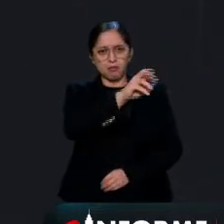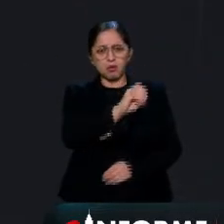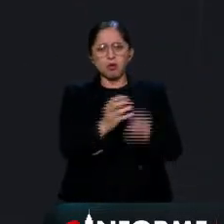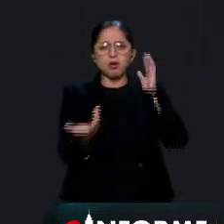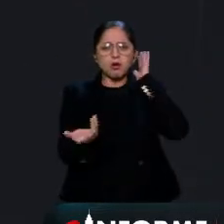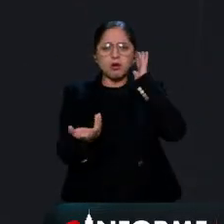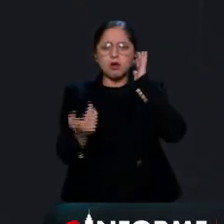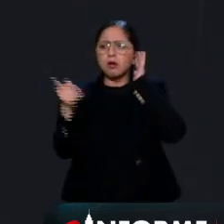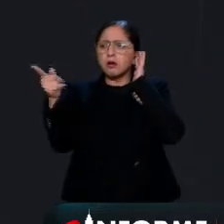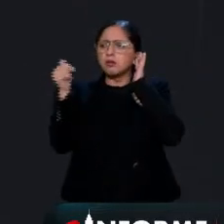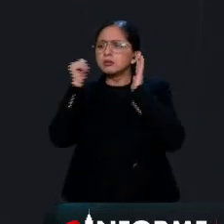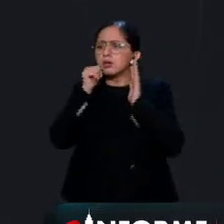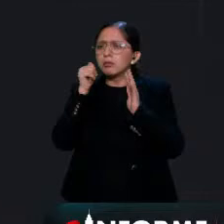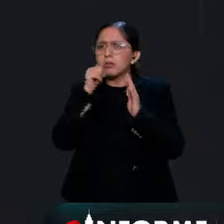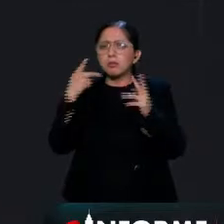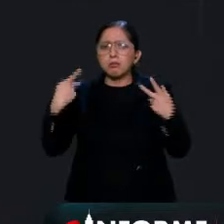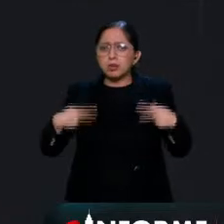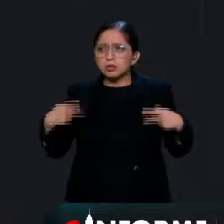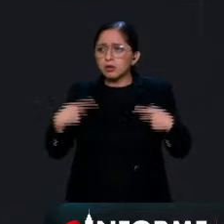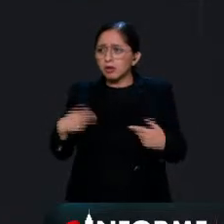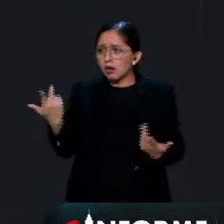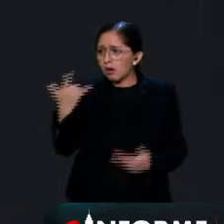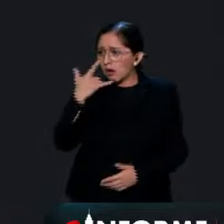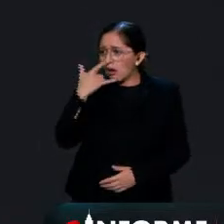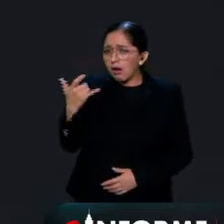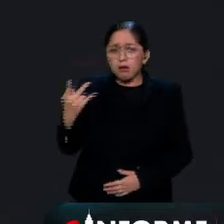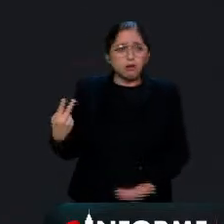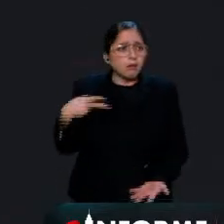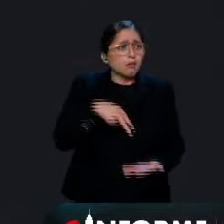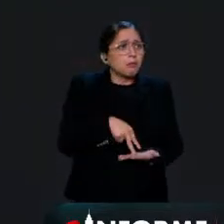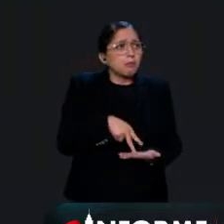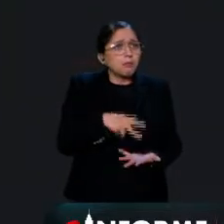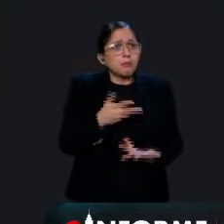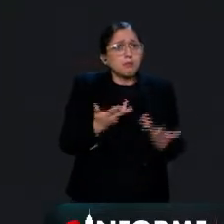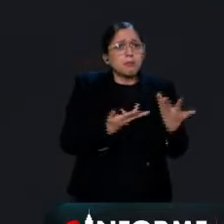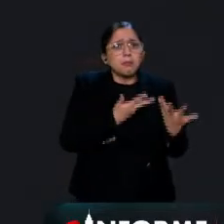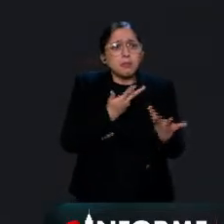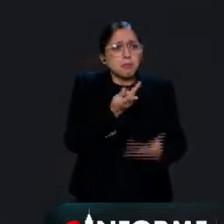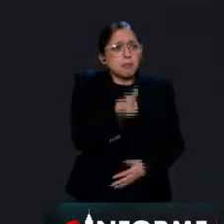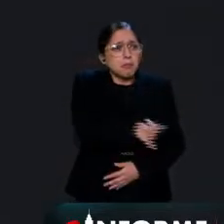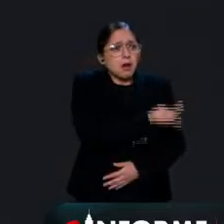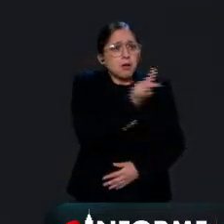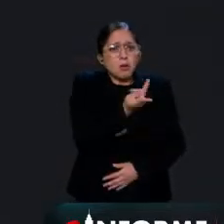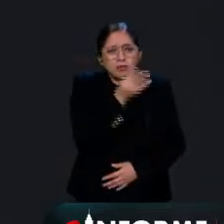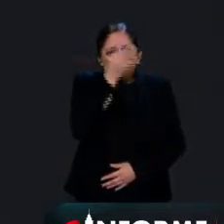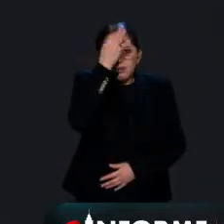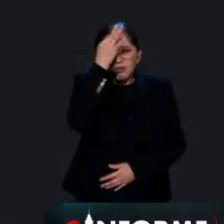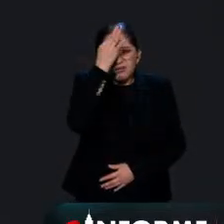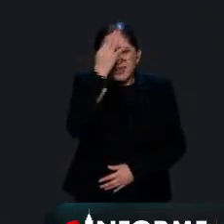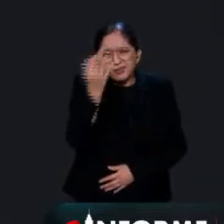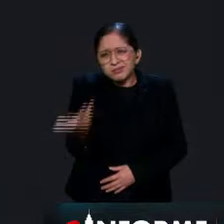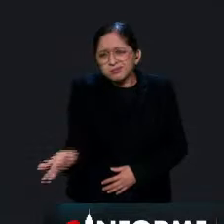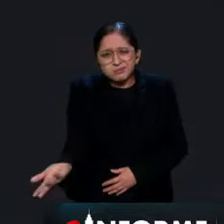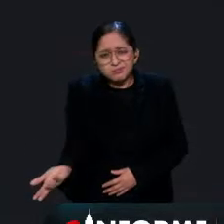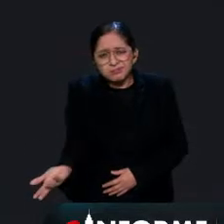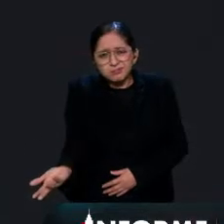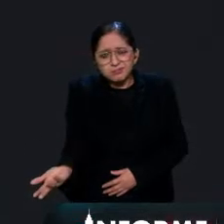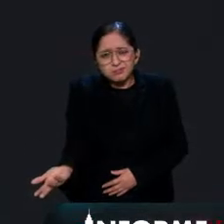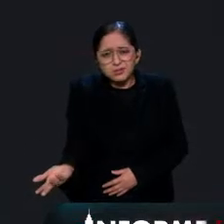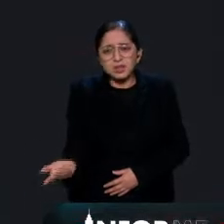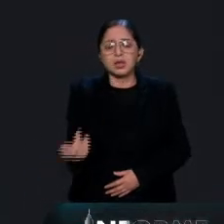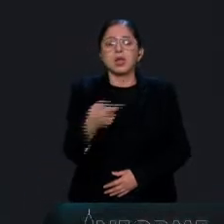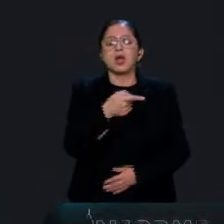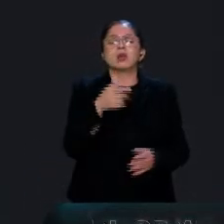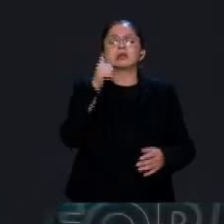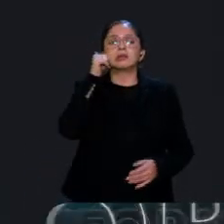nada más le pregunte tonterías porque además Flavio es el de un yoyo completo él